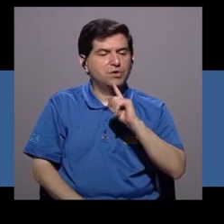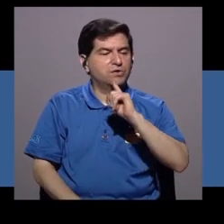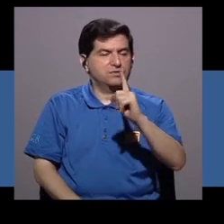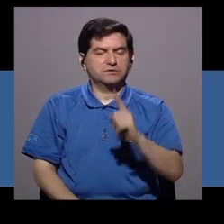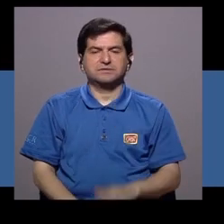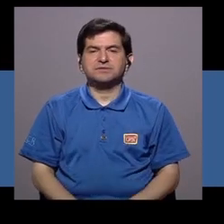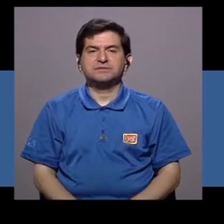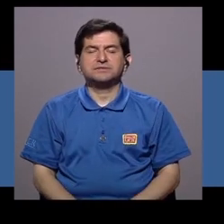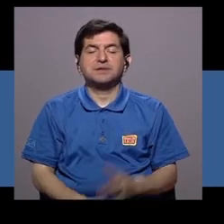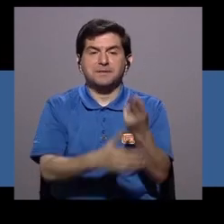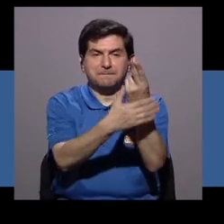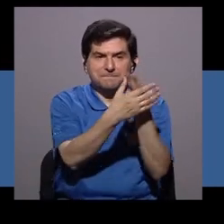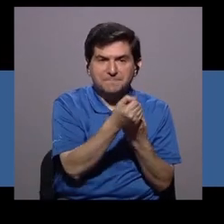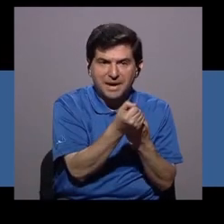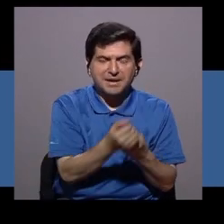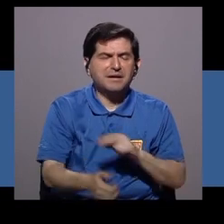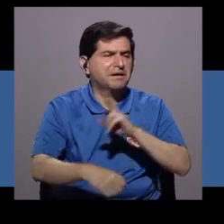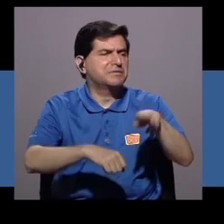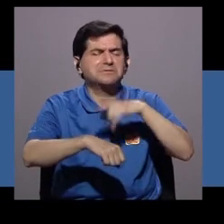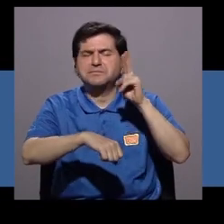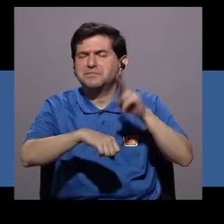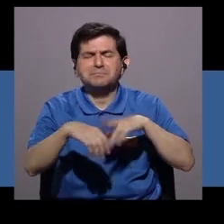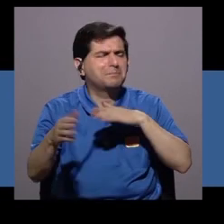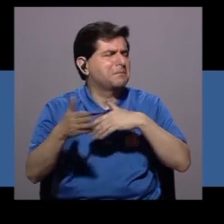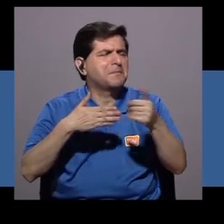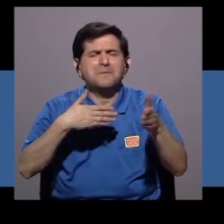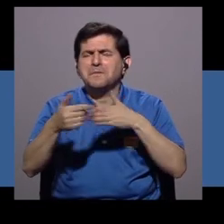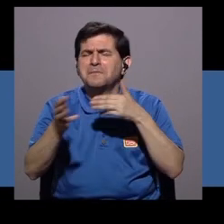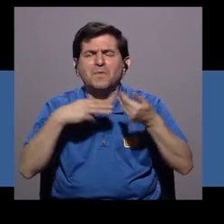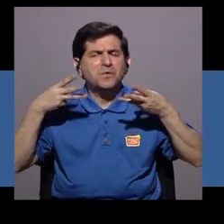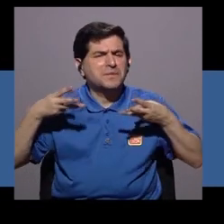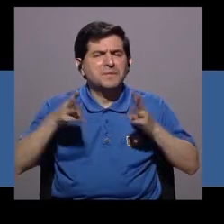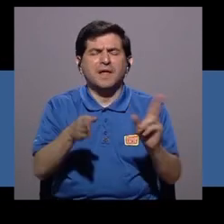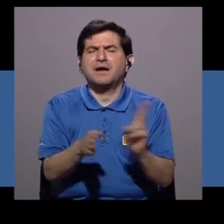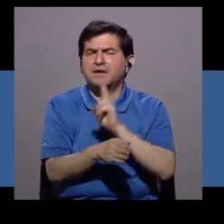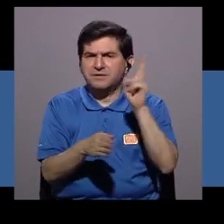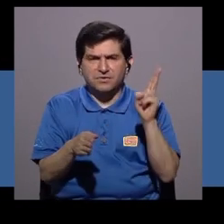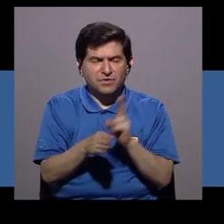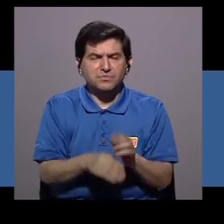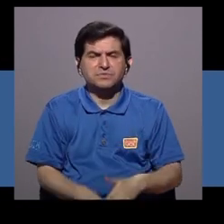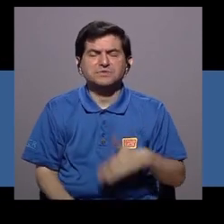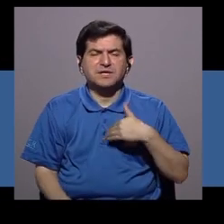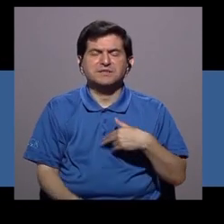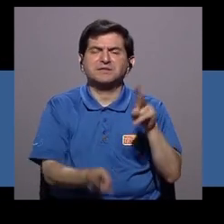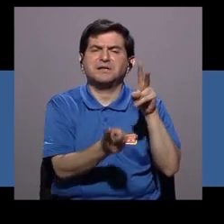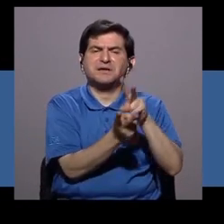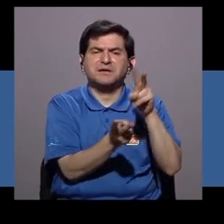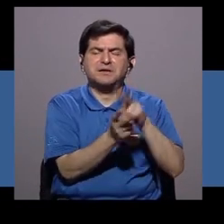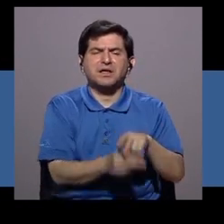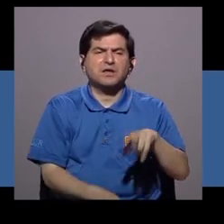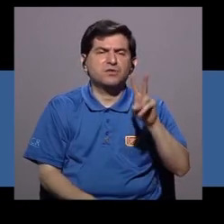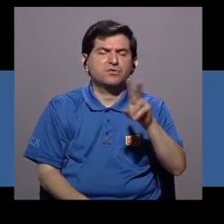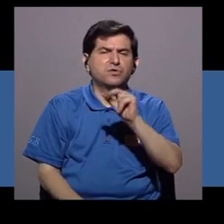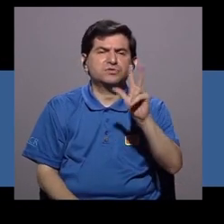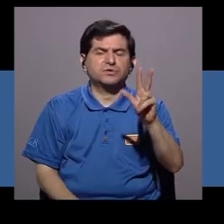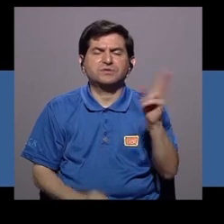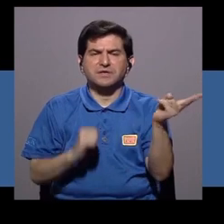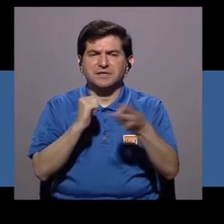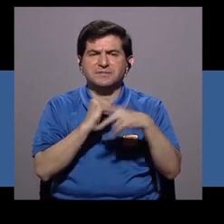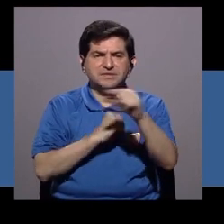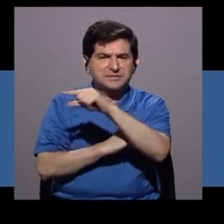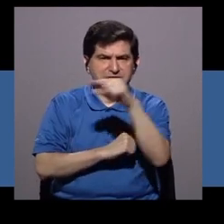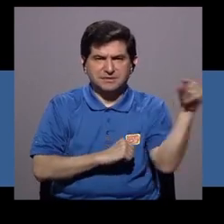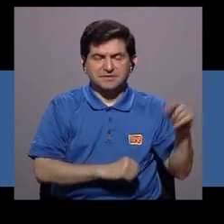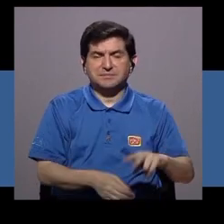comunes y corrientes, sin importar el método que utilicen, tienen relaciones de dos a tres veces por semana, eso significa que hay